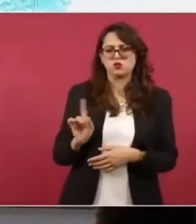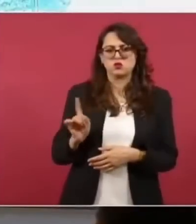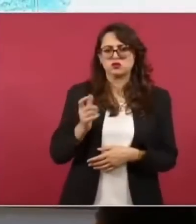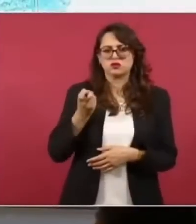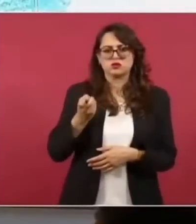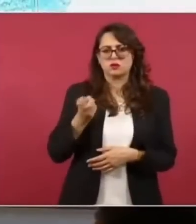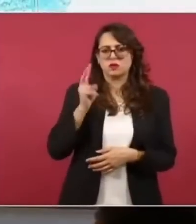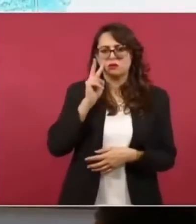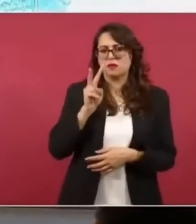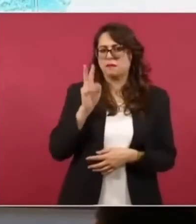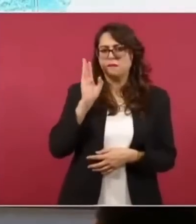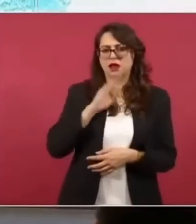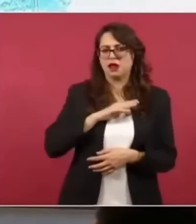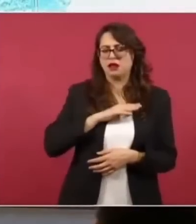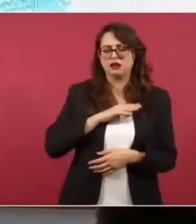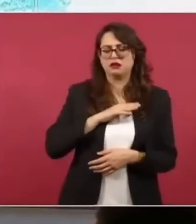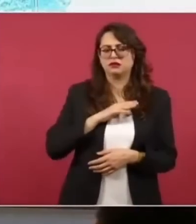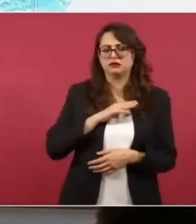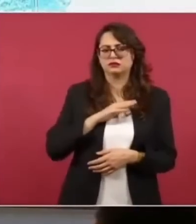este